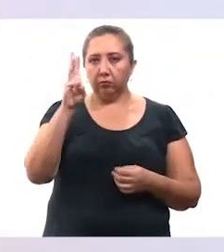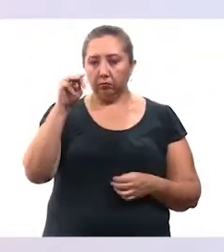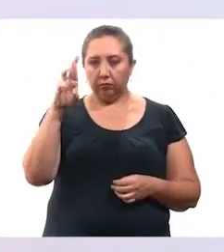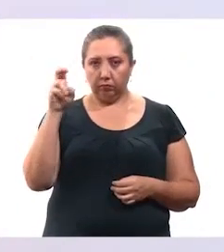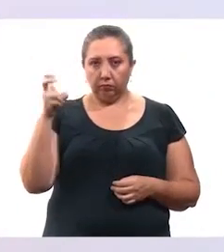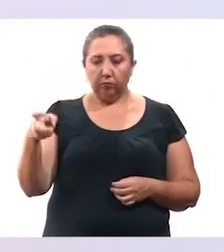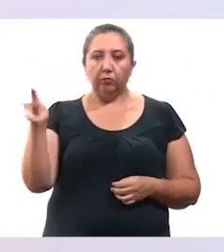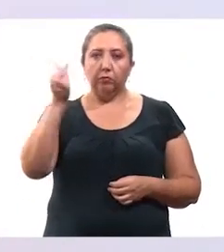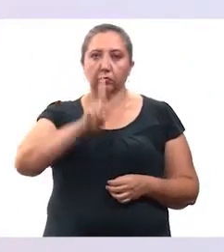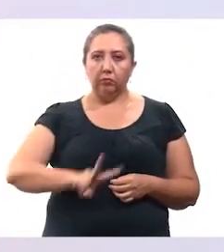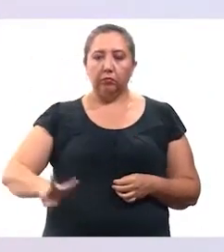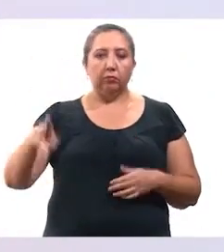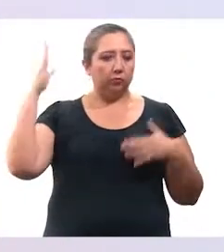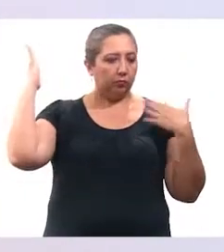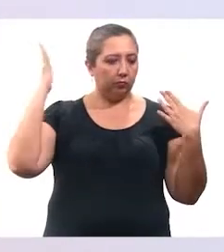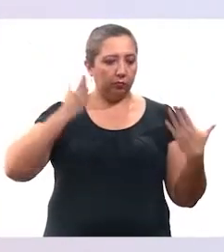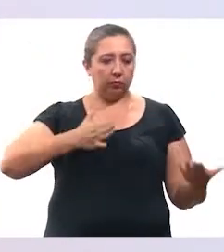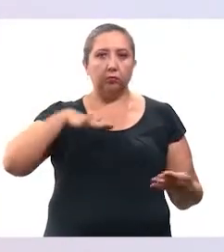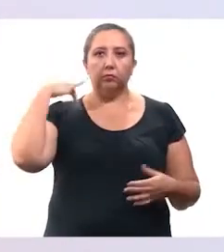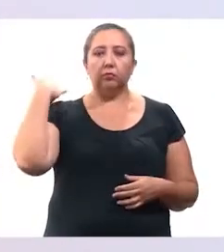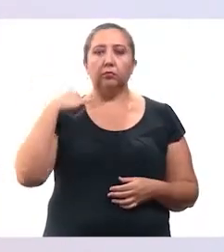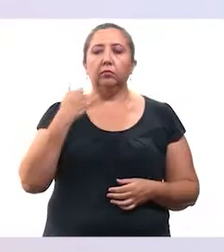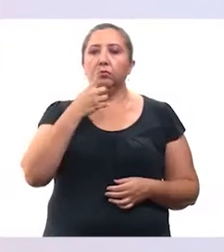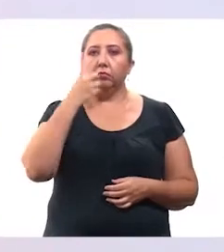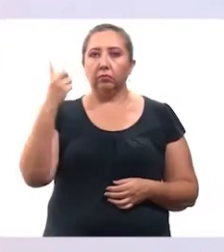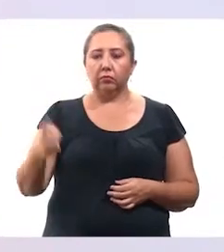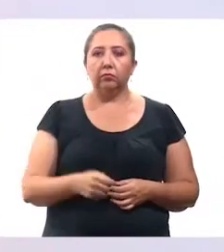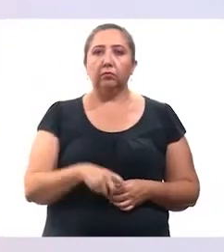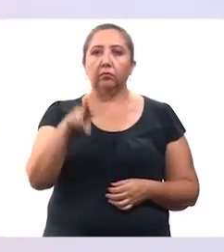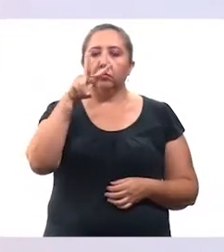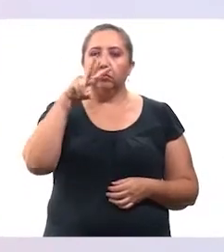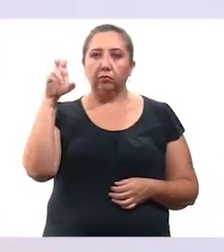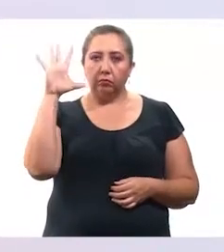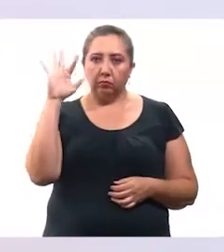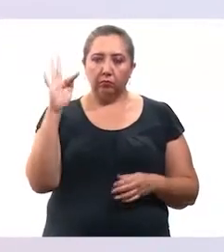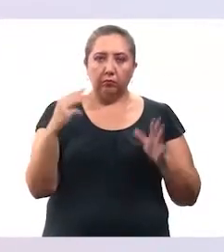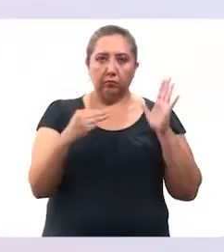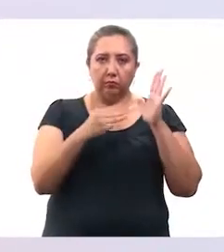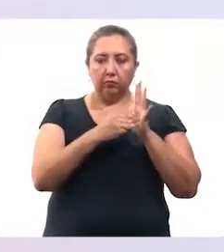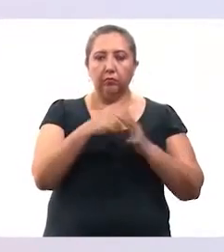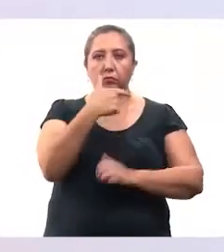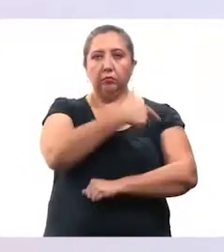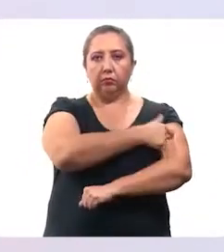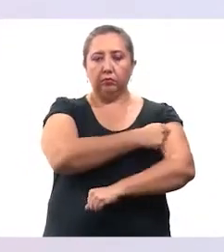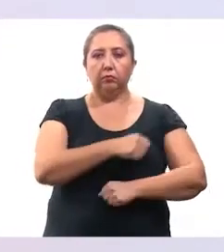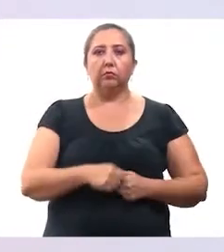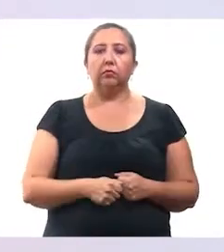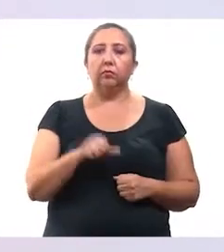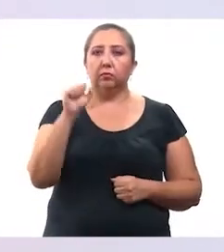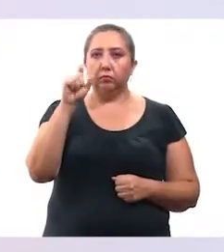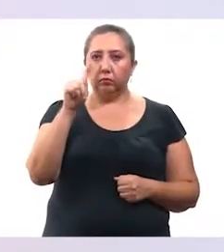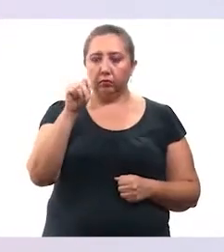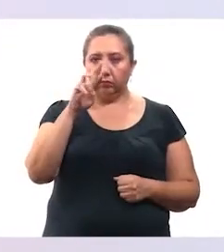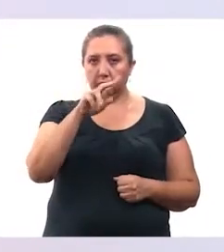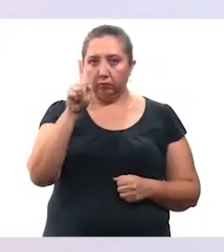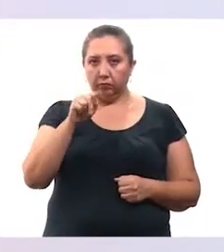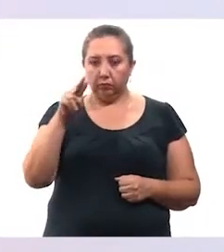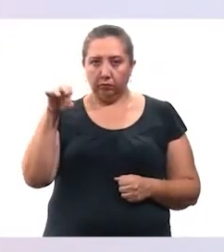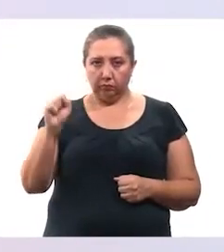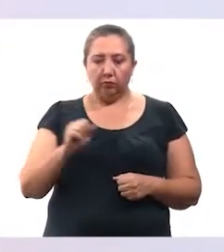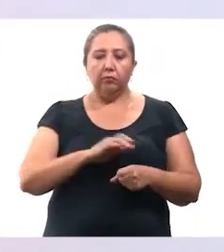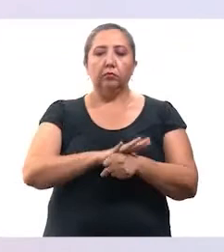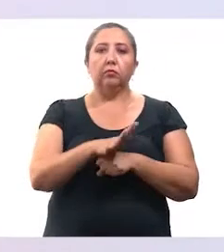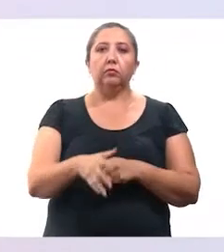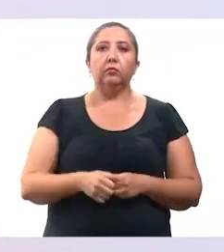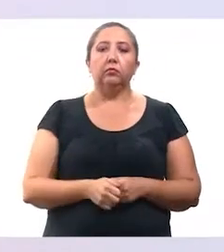tak 59 javo, kajak balojo, beitutsa hojeltbil, umolailtox ola el Secretaría de Salud. Bechambejla, kajutsabalu takmuk ili